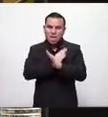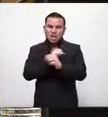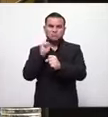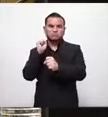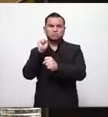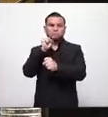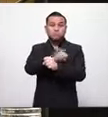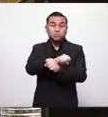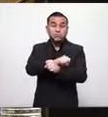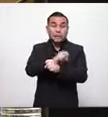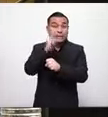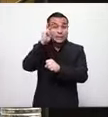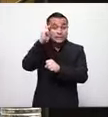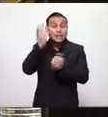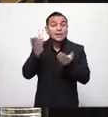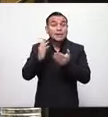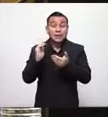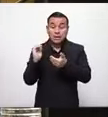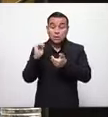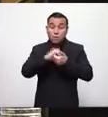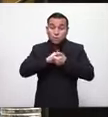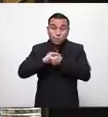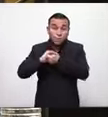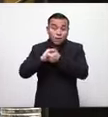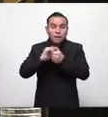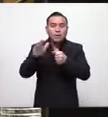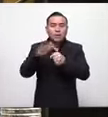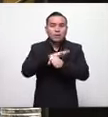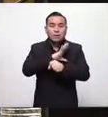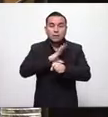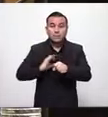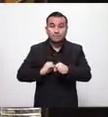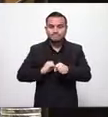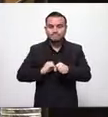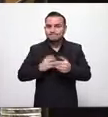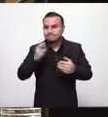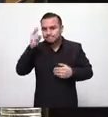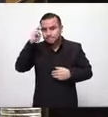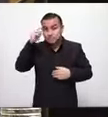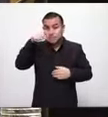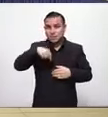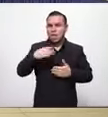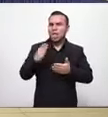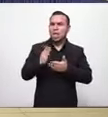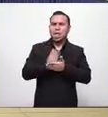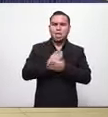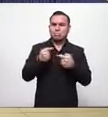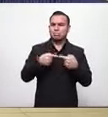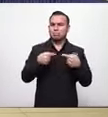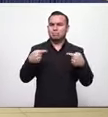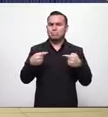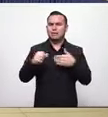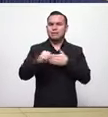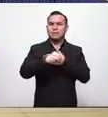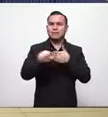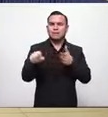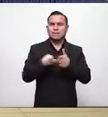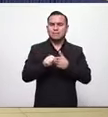se necesita de unidad nacional y es lo que hoy por hoy pareciera que está lejos de lograr